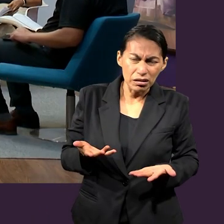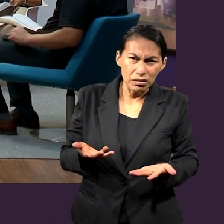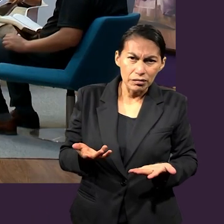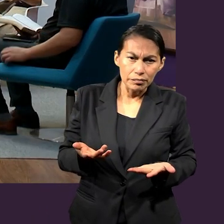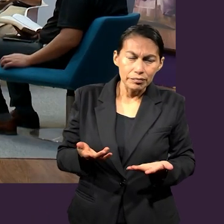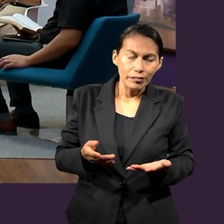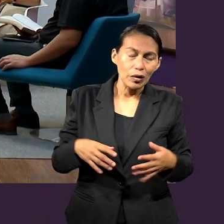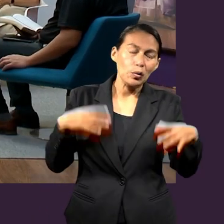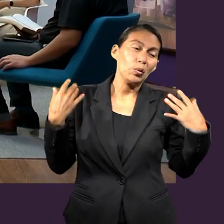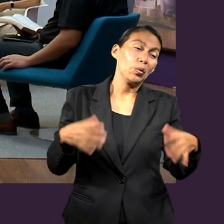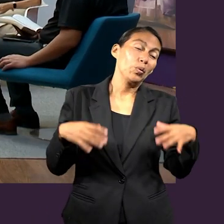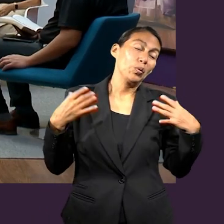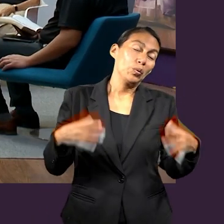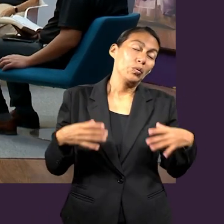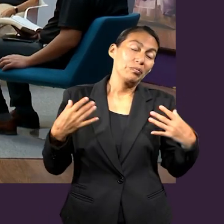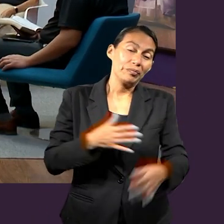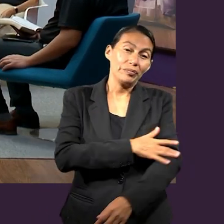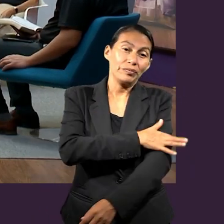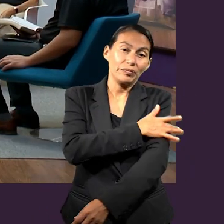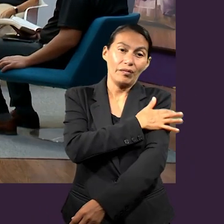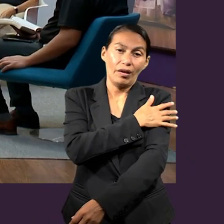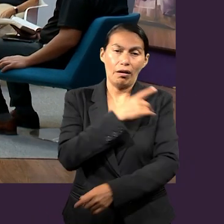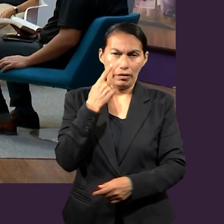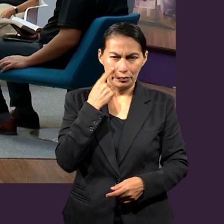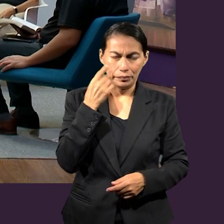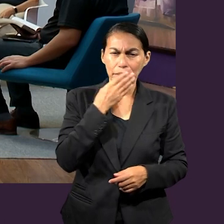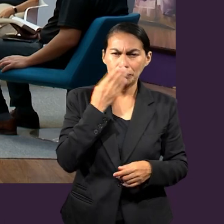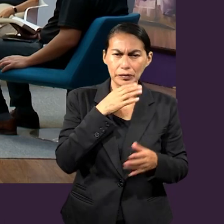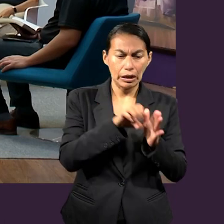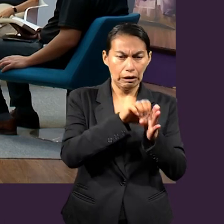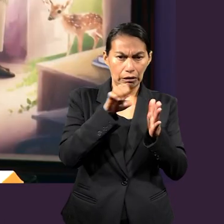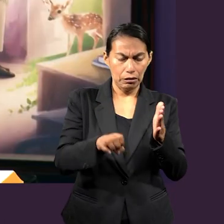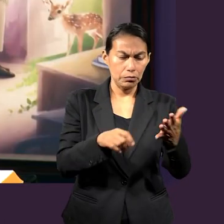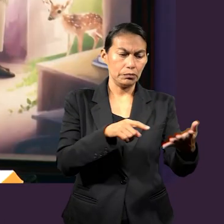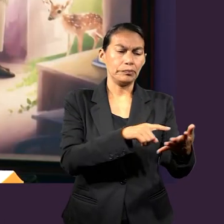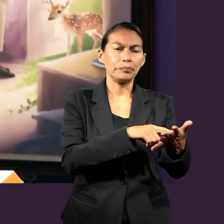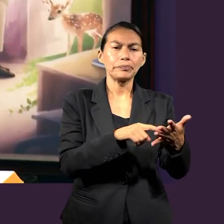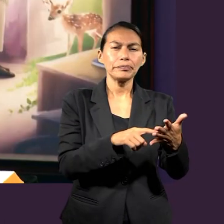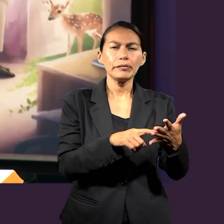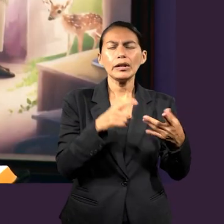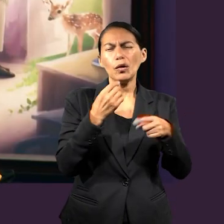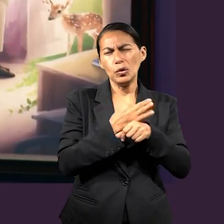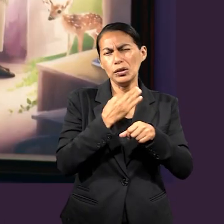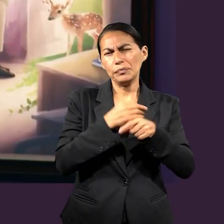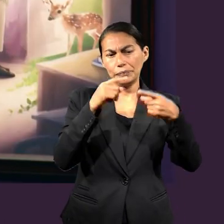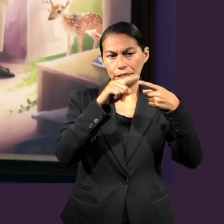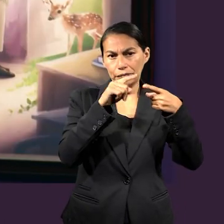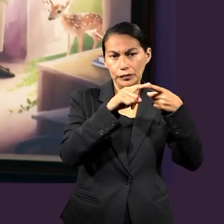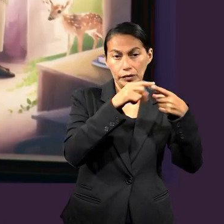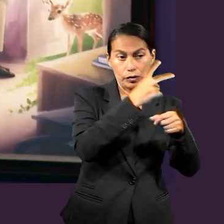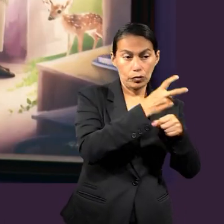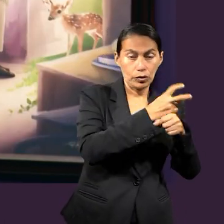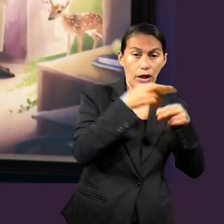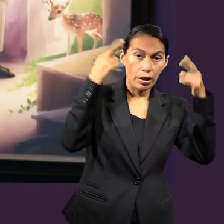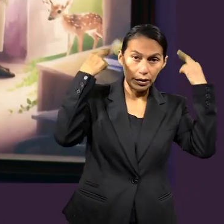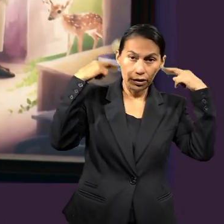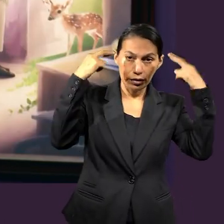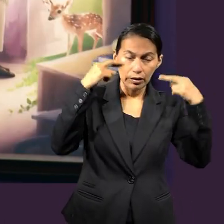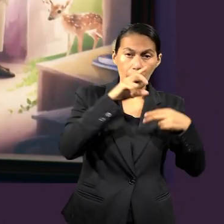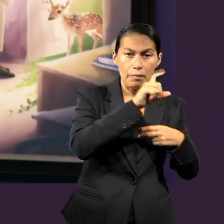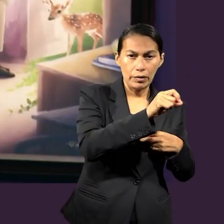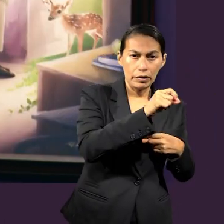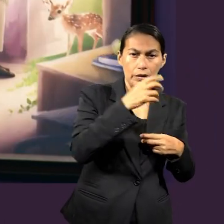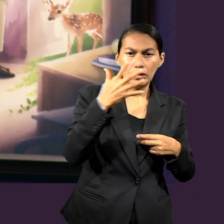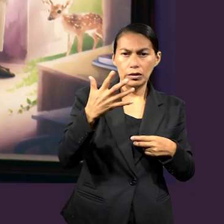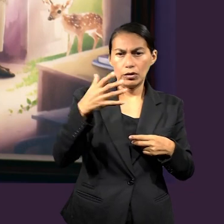¿Será que nosotros también tenemos esa potestad? Es asombroso porque, bueno, en la Biblia yo encuentro varios ejemplos. Uno de los que se me vino a